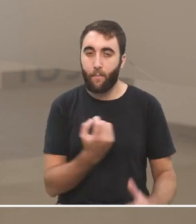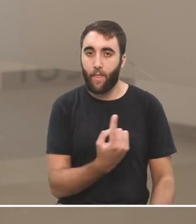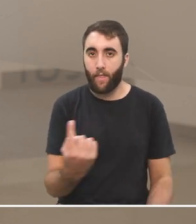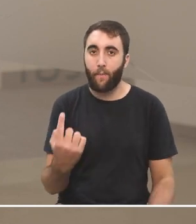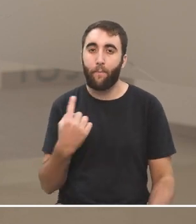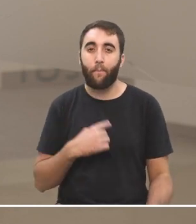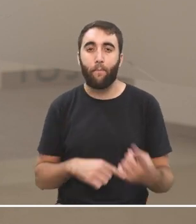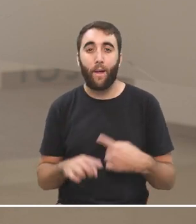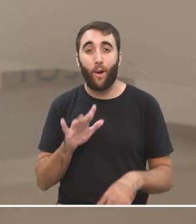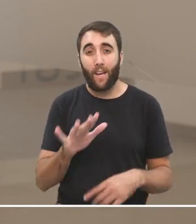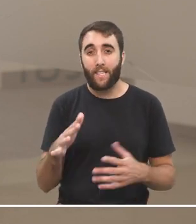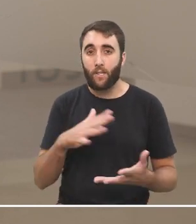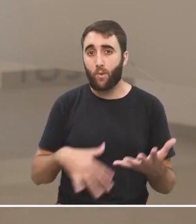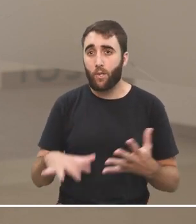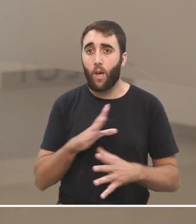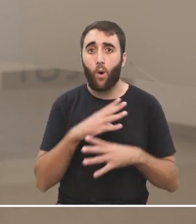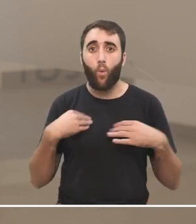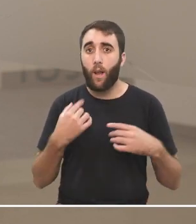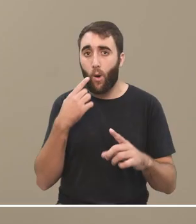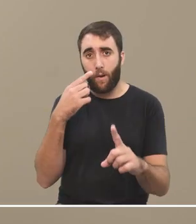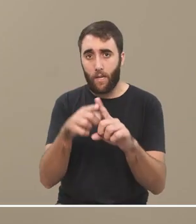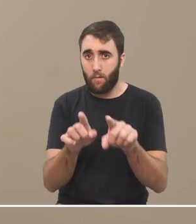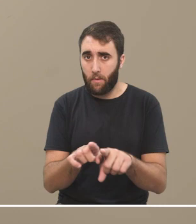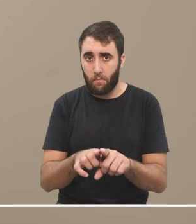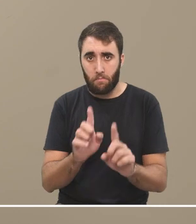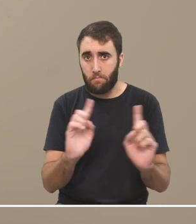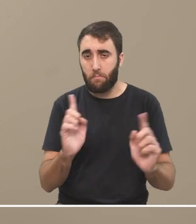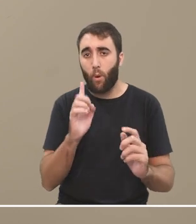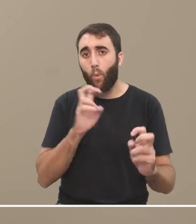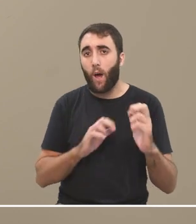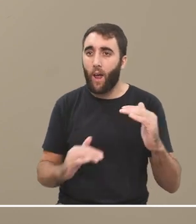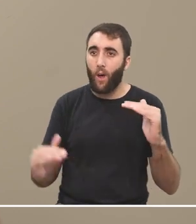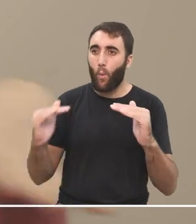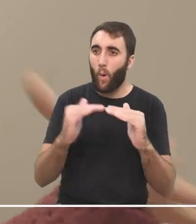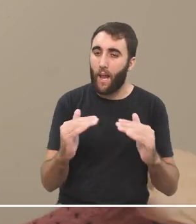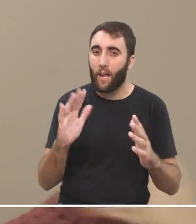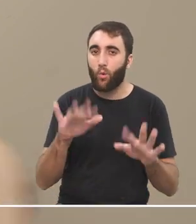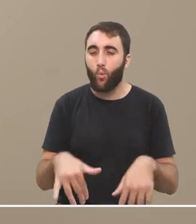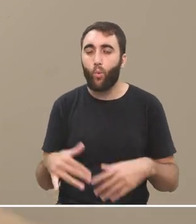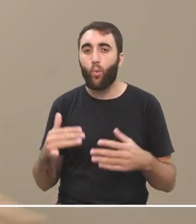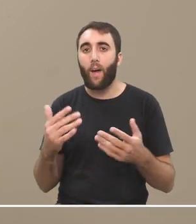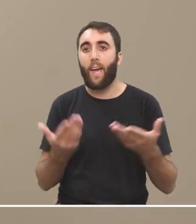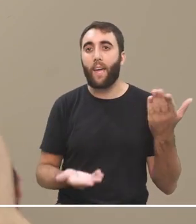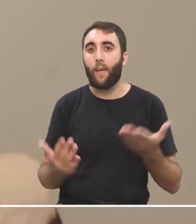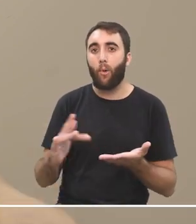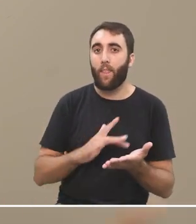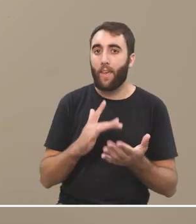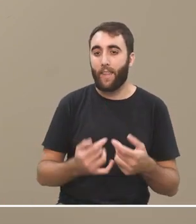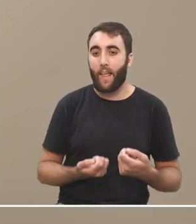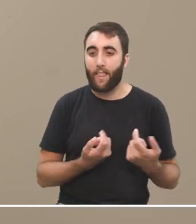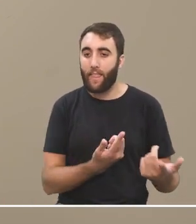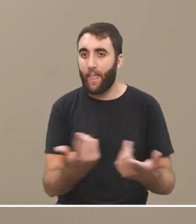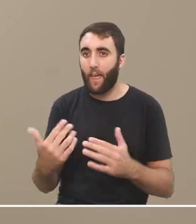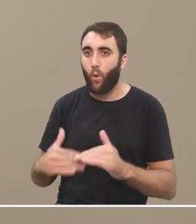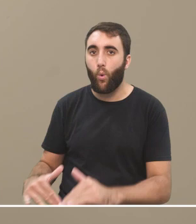Pero en este caso no es así. sea, la escuela no tiene esa misma misión. O sea, la escuela no tiene la misión de igualar el equipamiento tecnológico